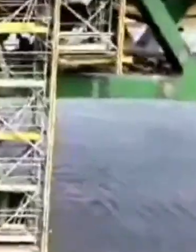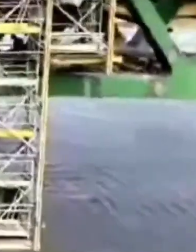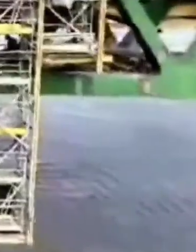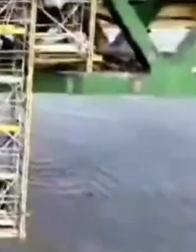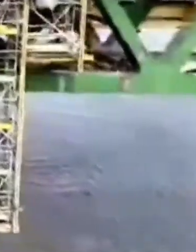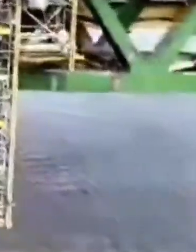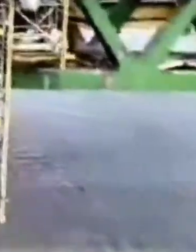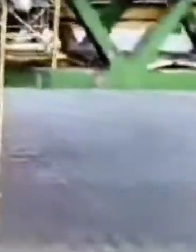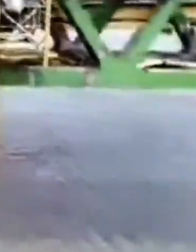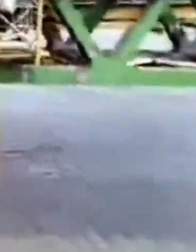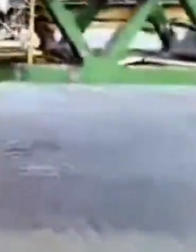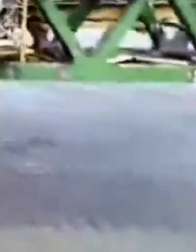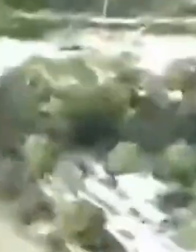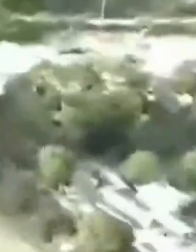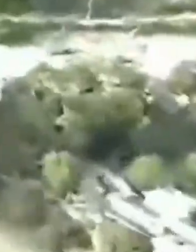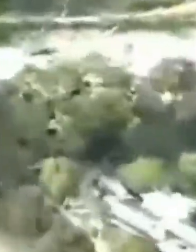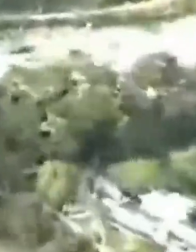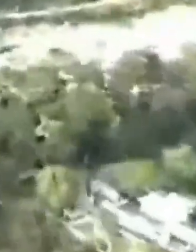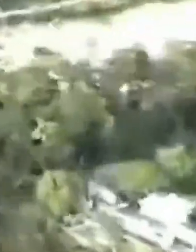Todo el proceso.